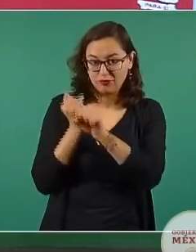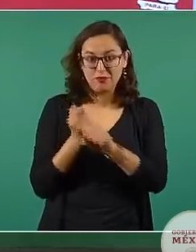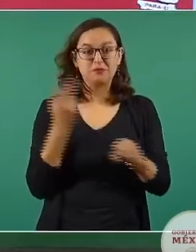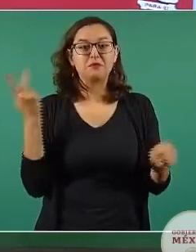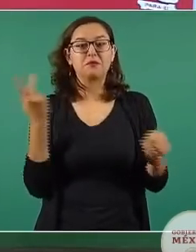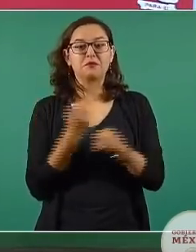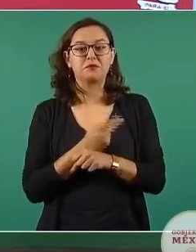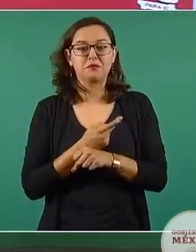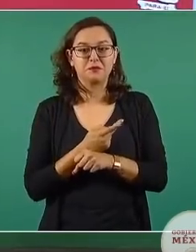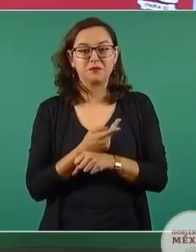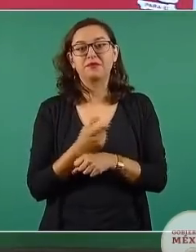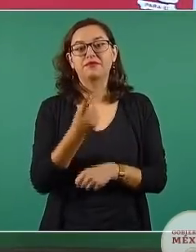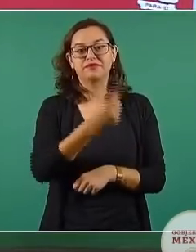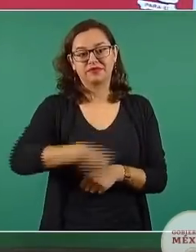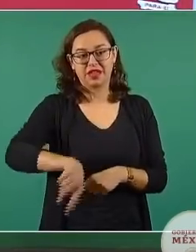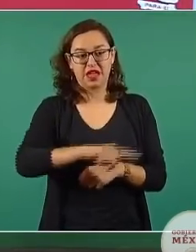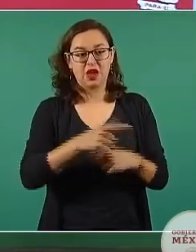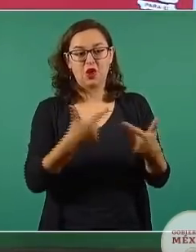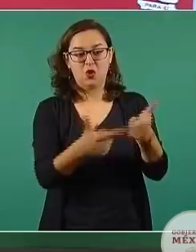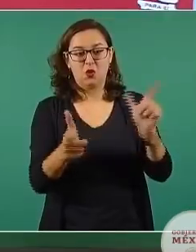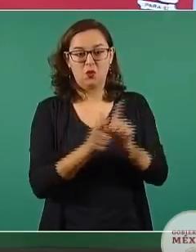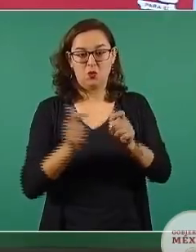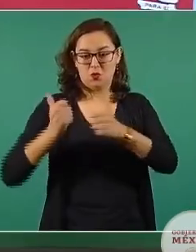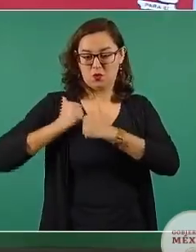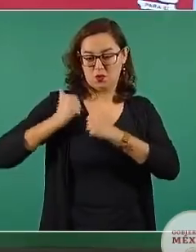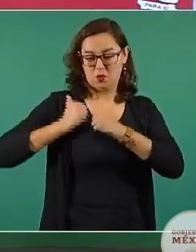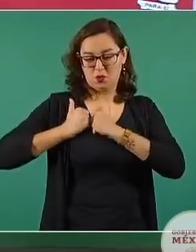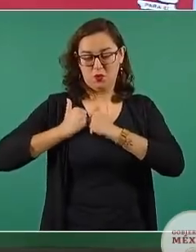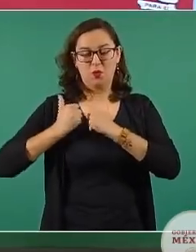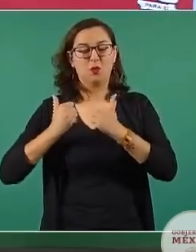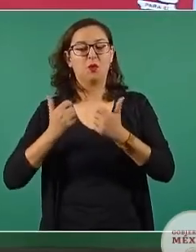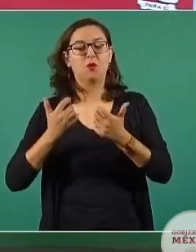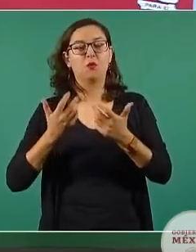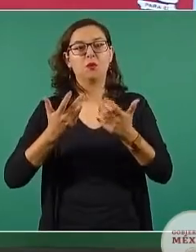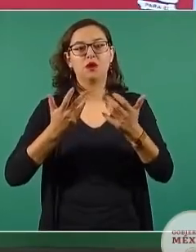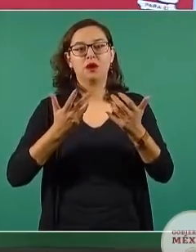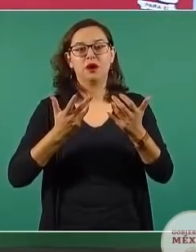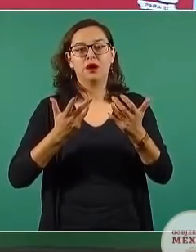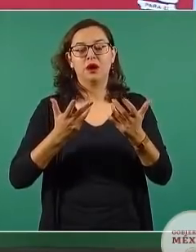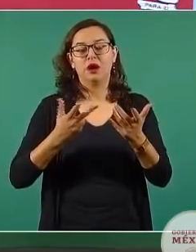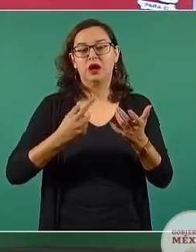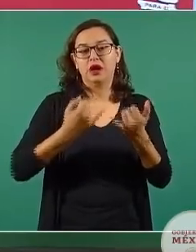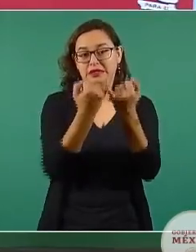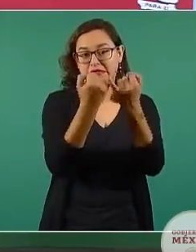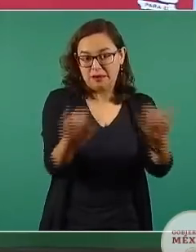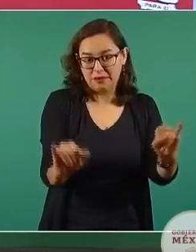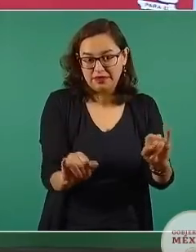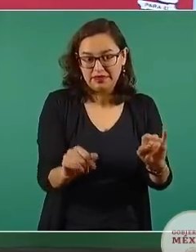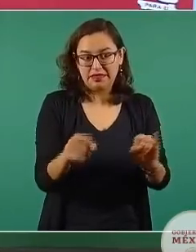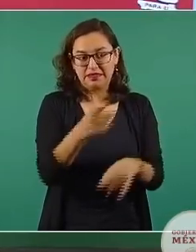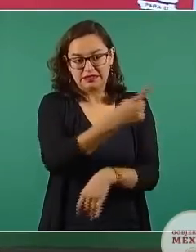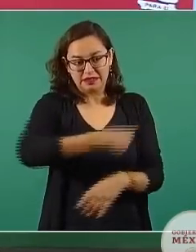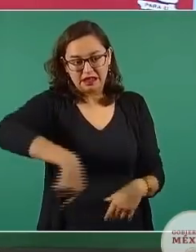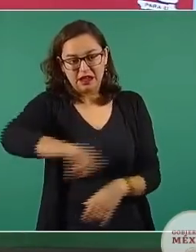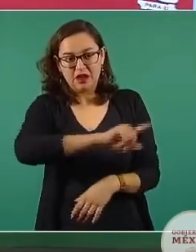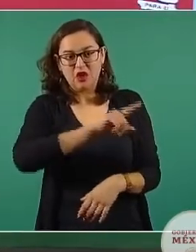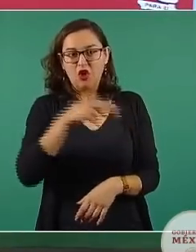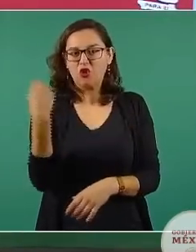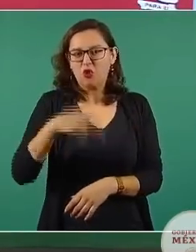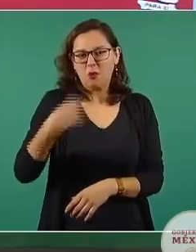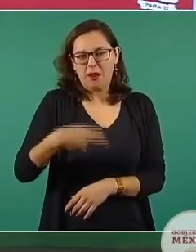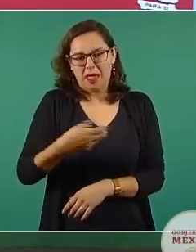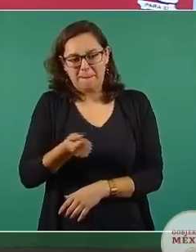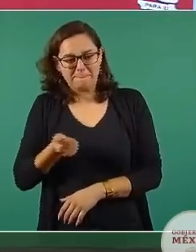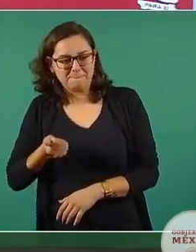la infantería de la independencia, el tamalero, el lonchero, el roñas, esos héroes anónimos que tenían